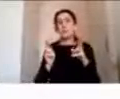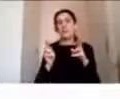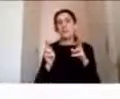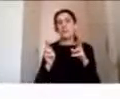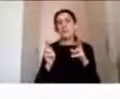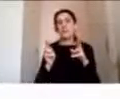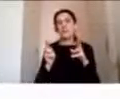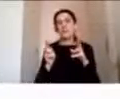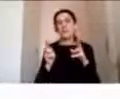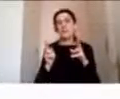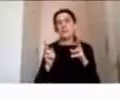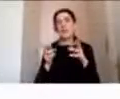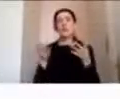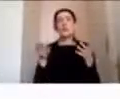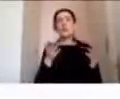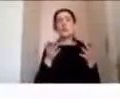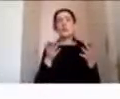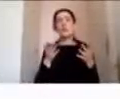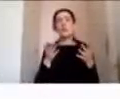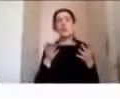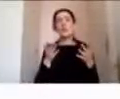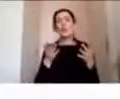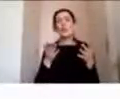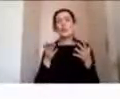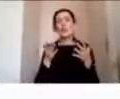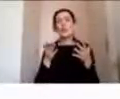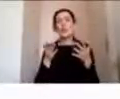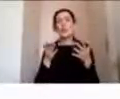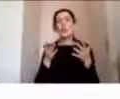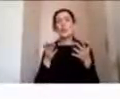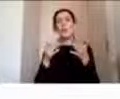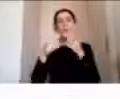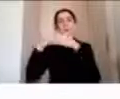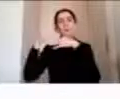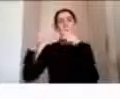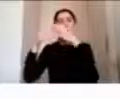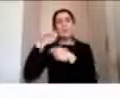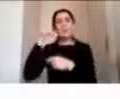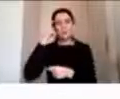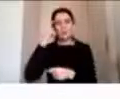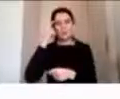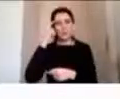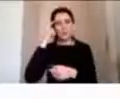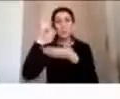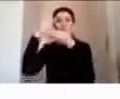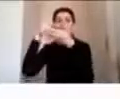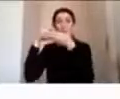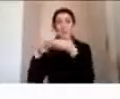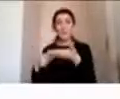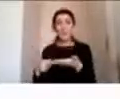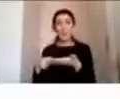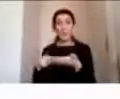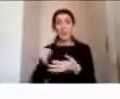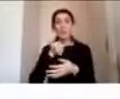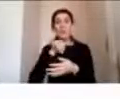los procesos cognitivos siendo muy importante evaluar el estado de estos posterior a una lesión